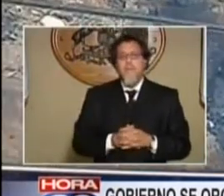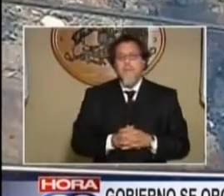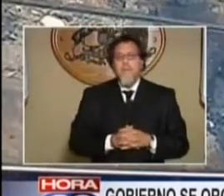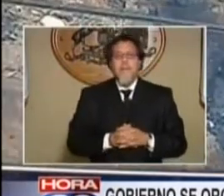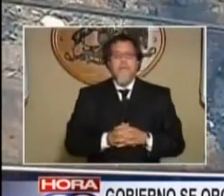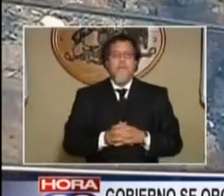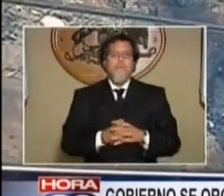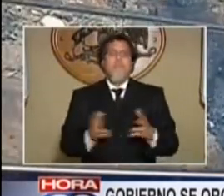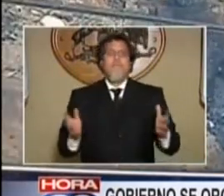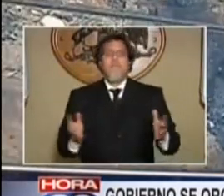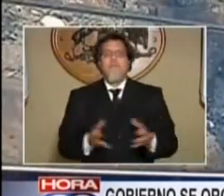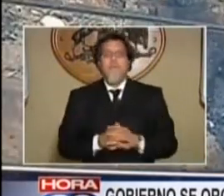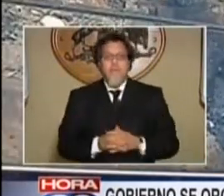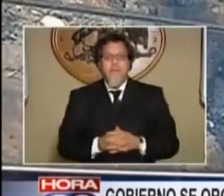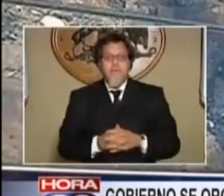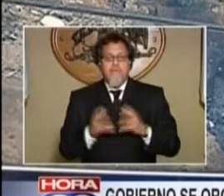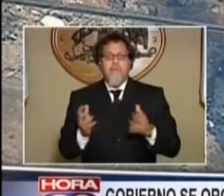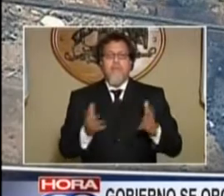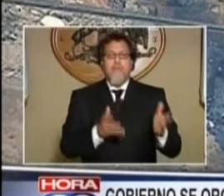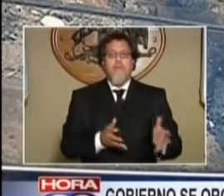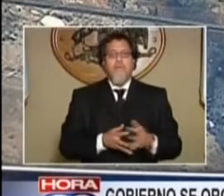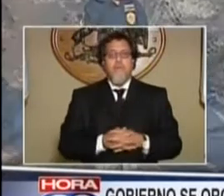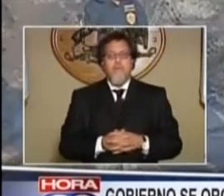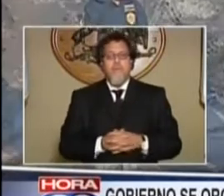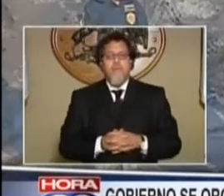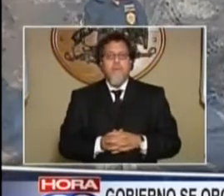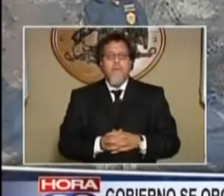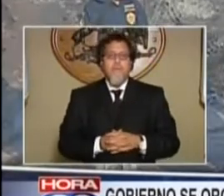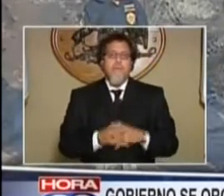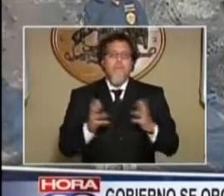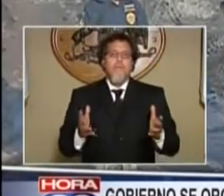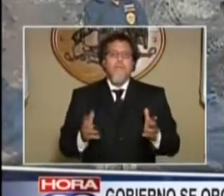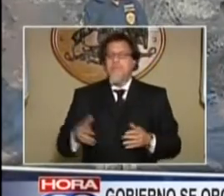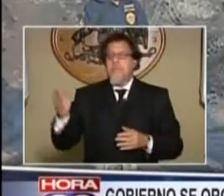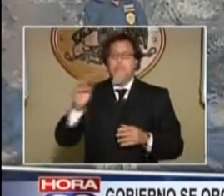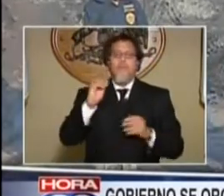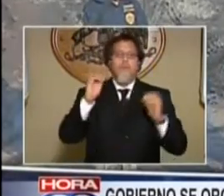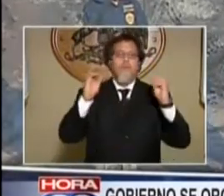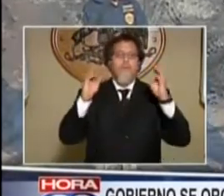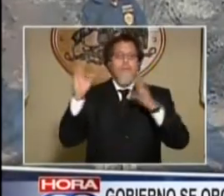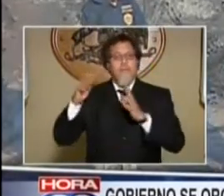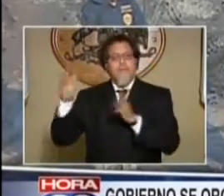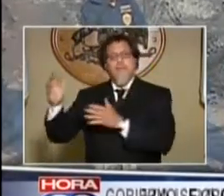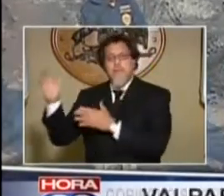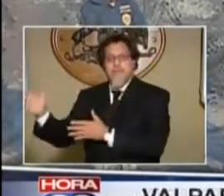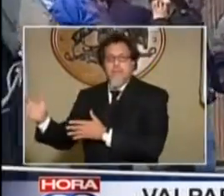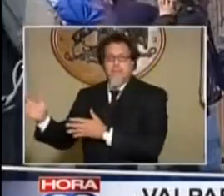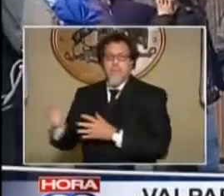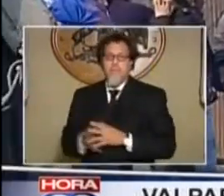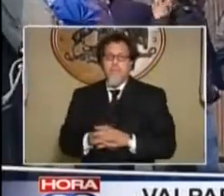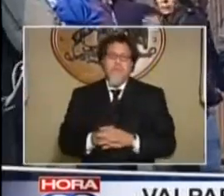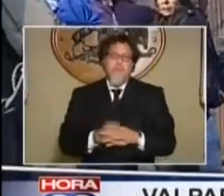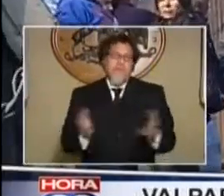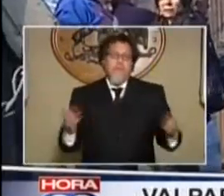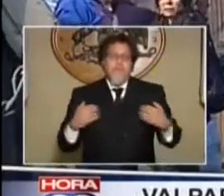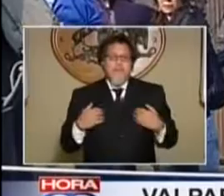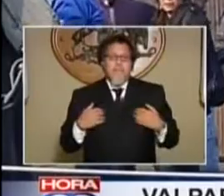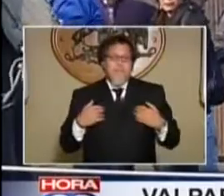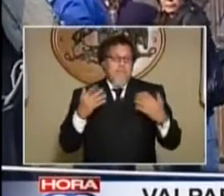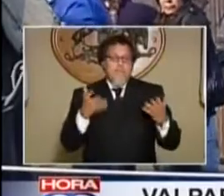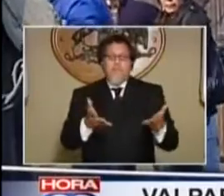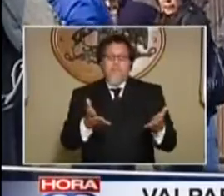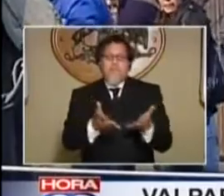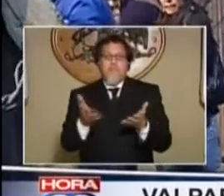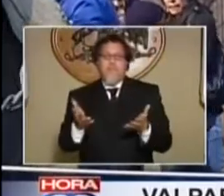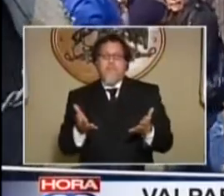y estuve el domingo también, y le pregunté varias veces a la UNEMI, ¿es necesario que se abra el Congreso? Me dicen, no, tenemos todos estos albergues que se están habilitando. Y a me